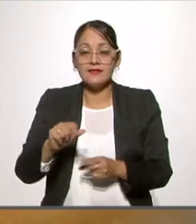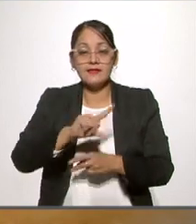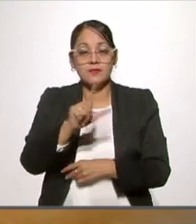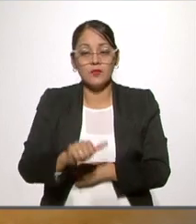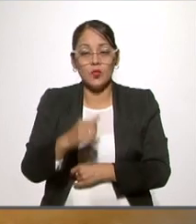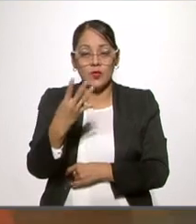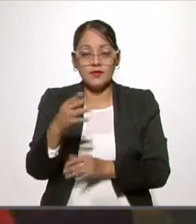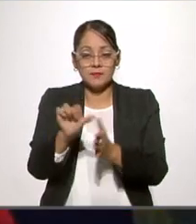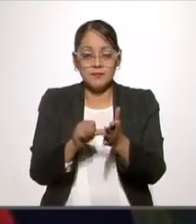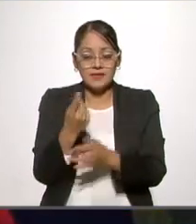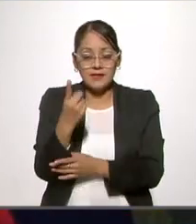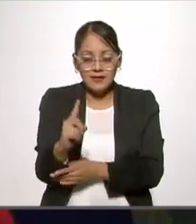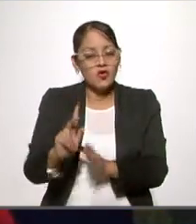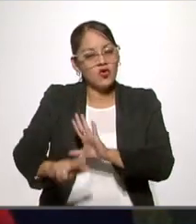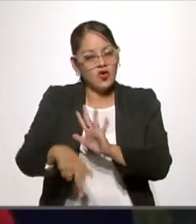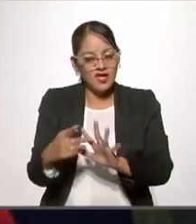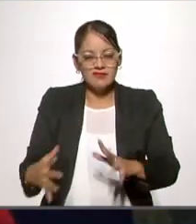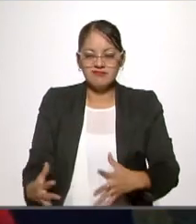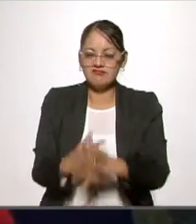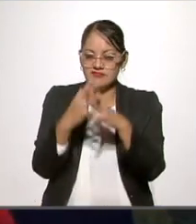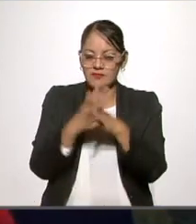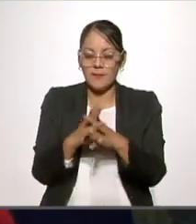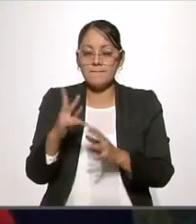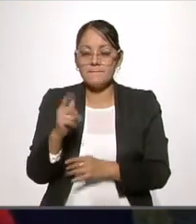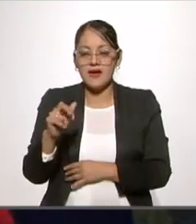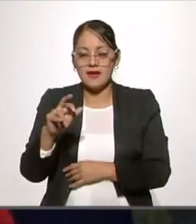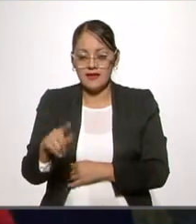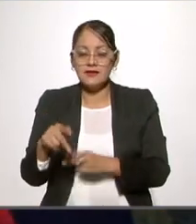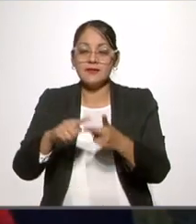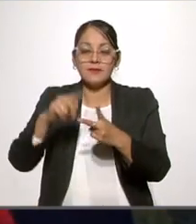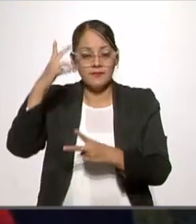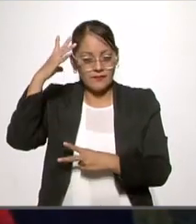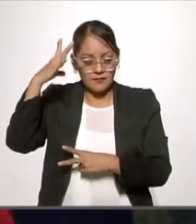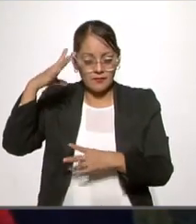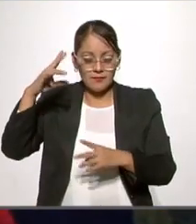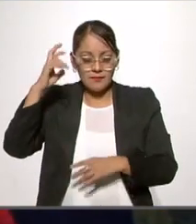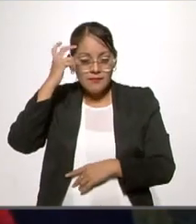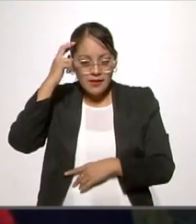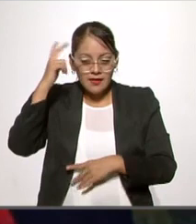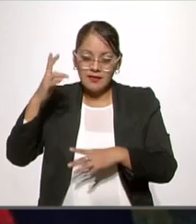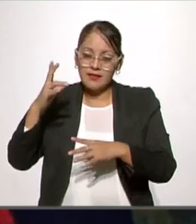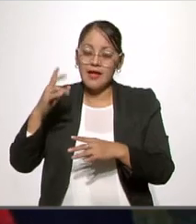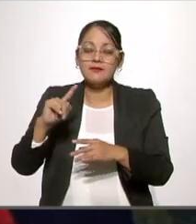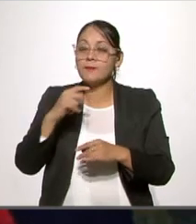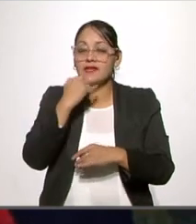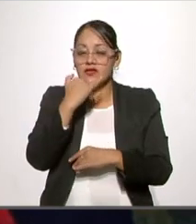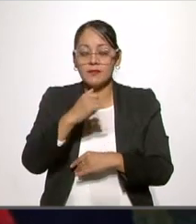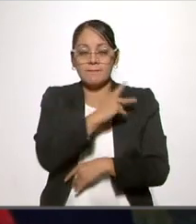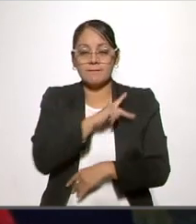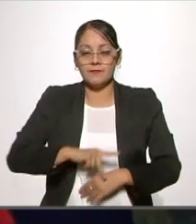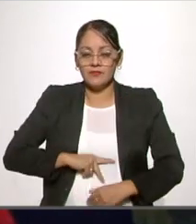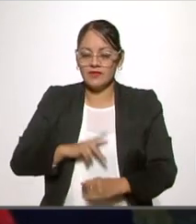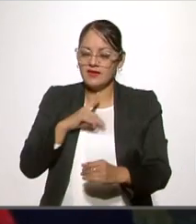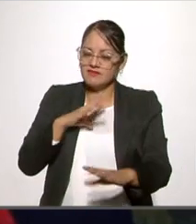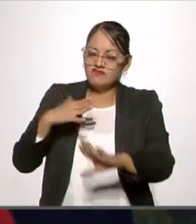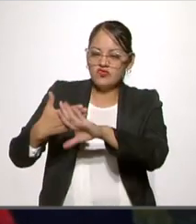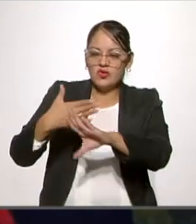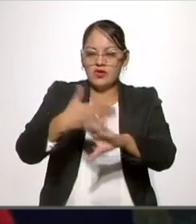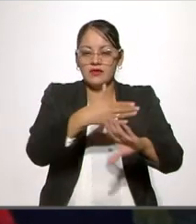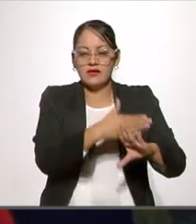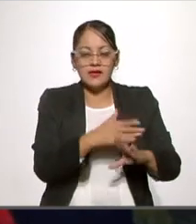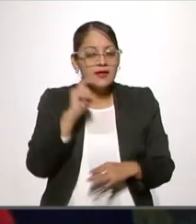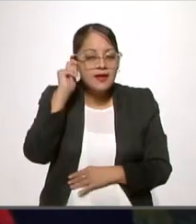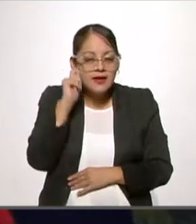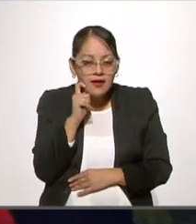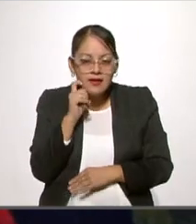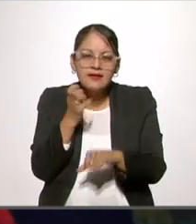otro tumulto que atacó el Parián y el Palacio Nacional. Guerrero sumó apoyos de los estados y